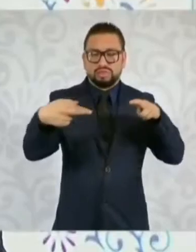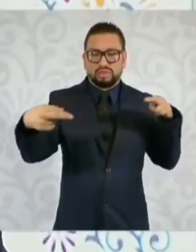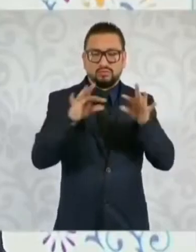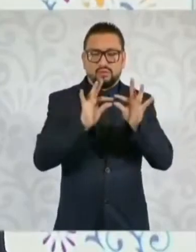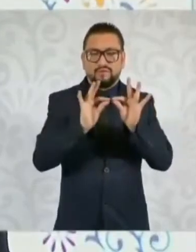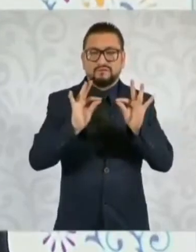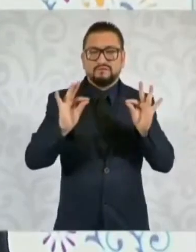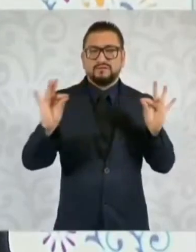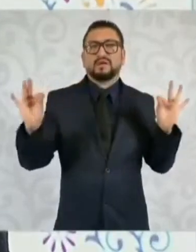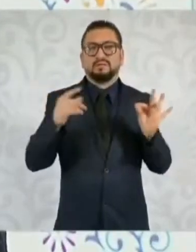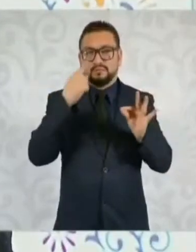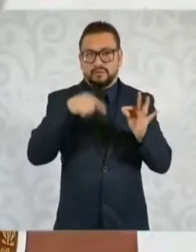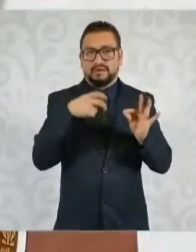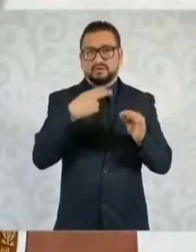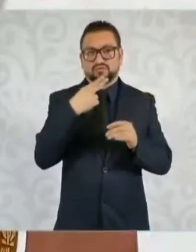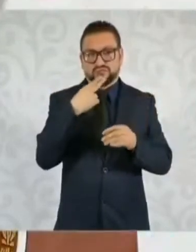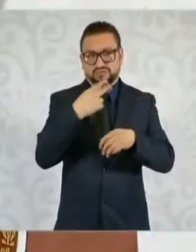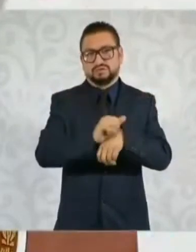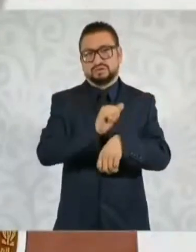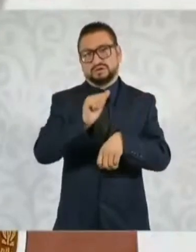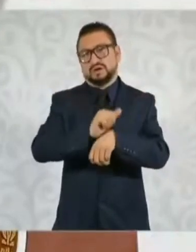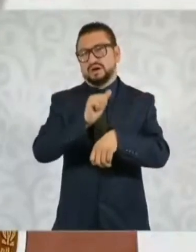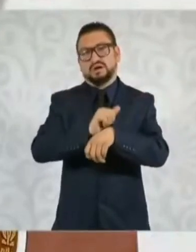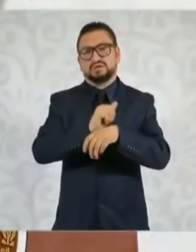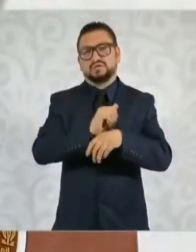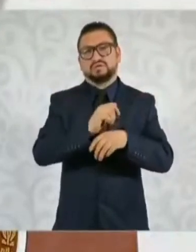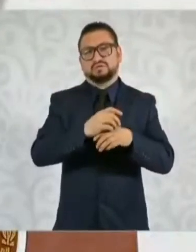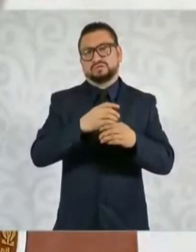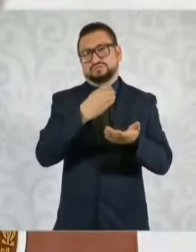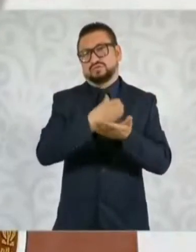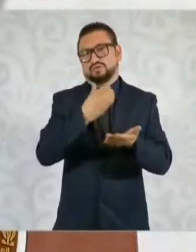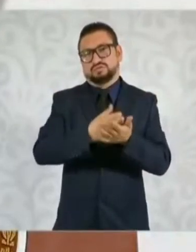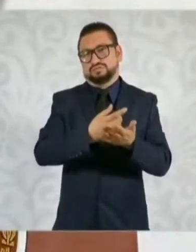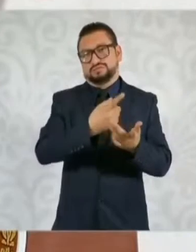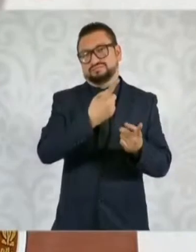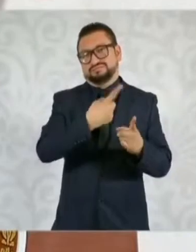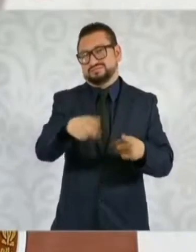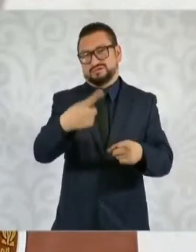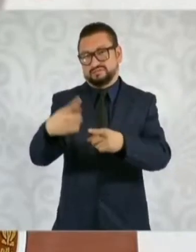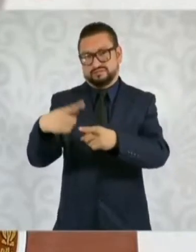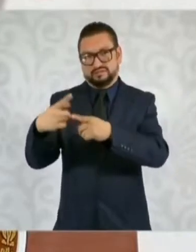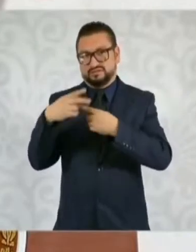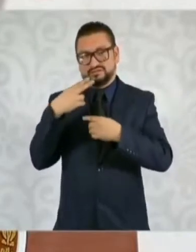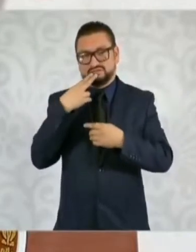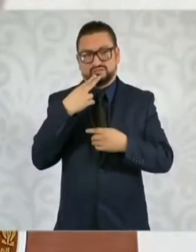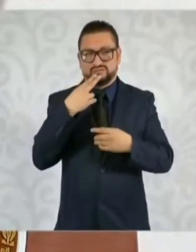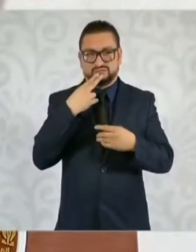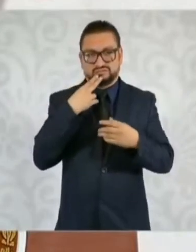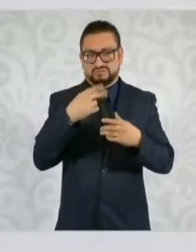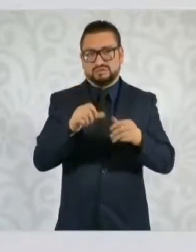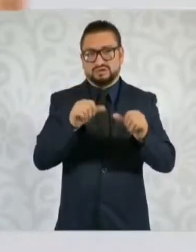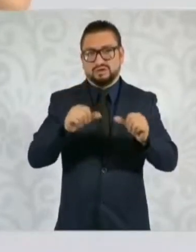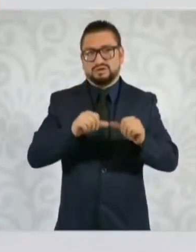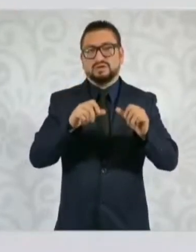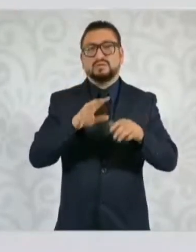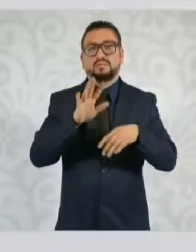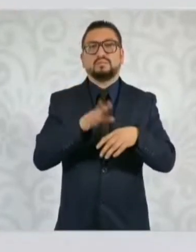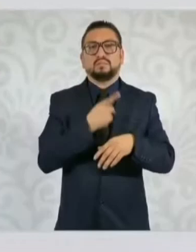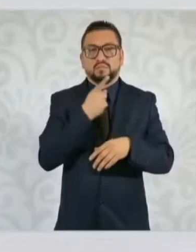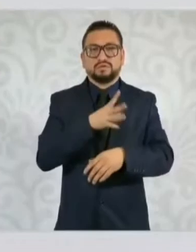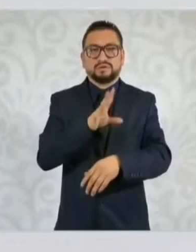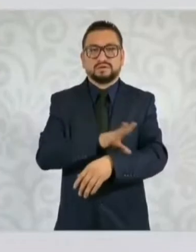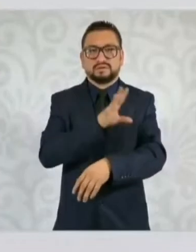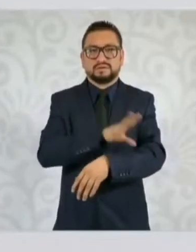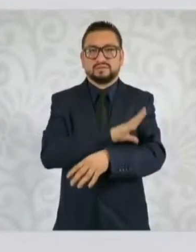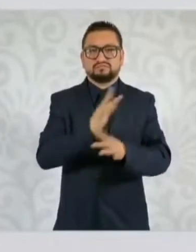utilizarlo en los autos. El cobre se usa en muchísimas áreas porque es un gran conductor de